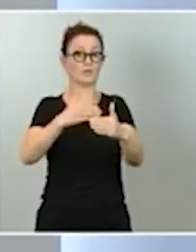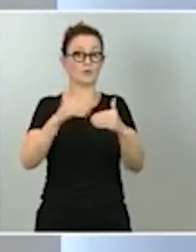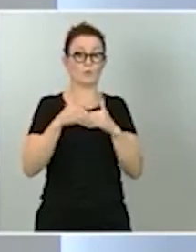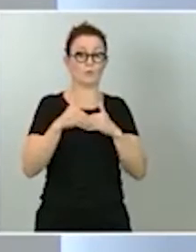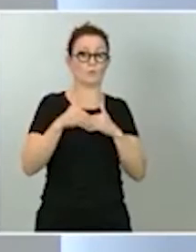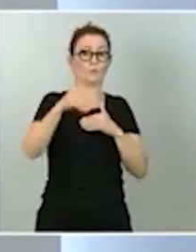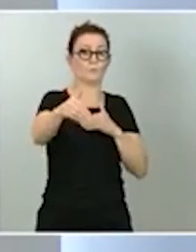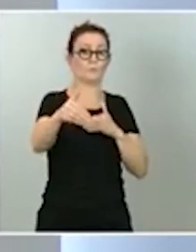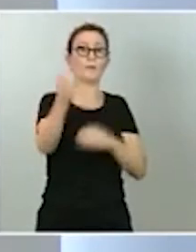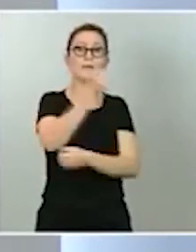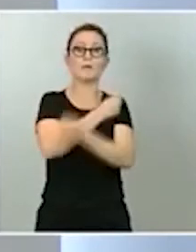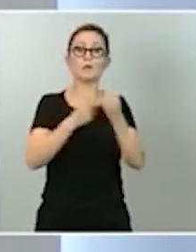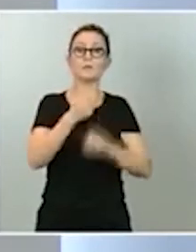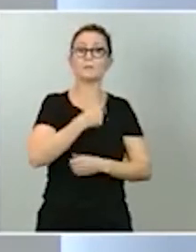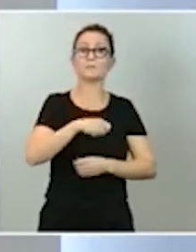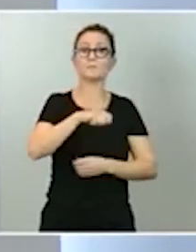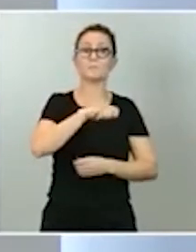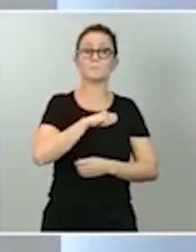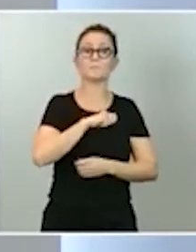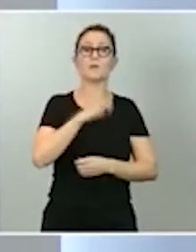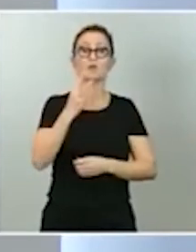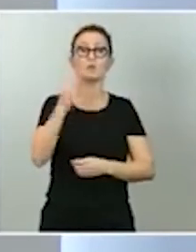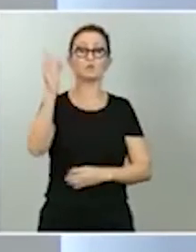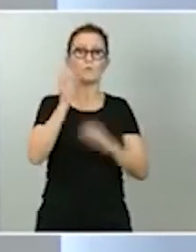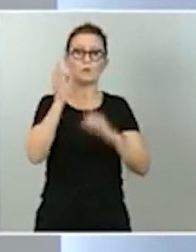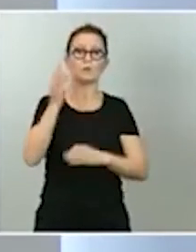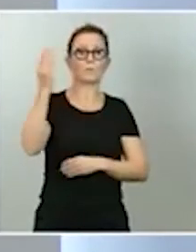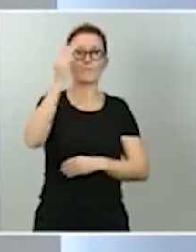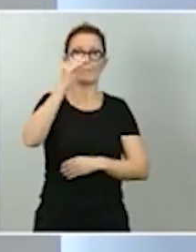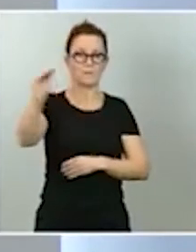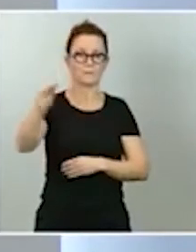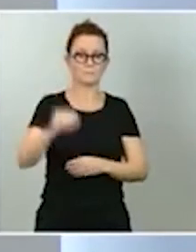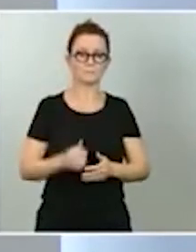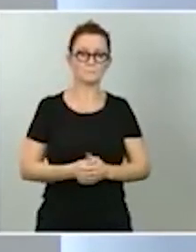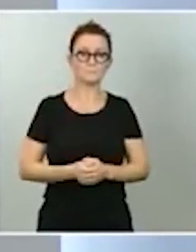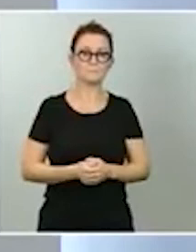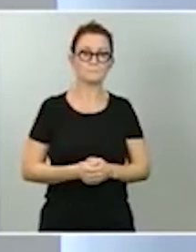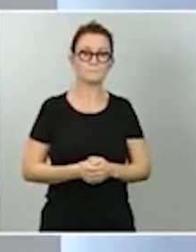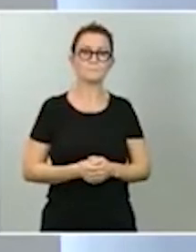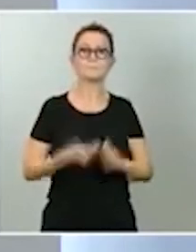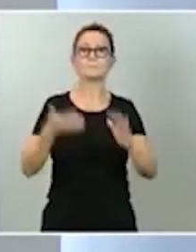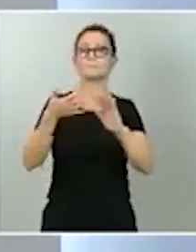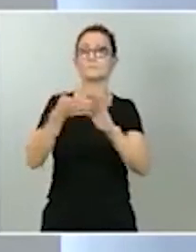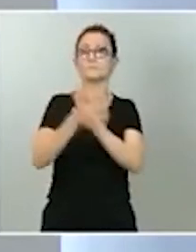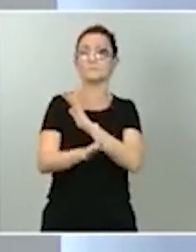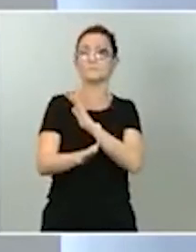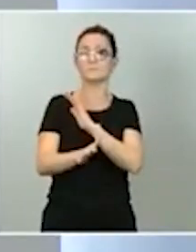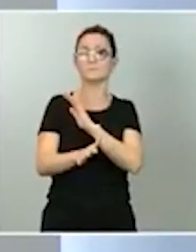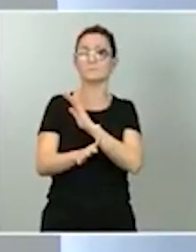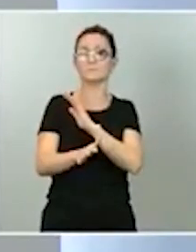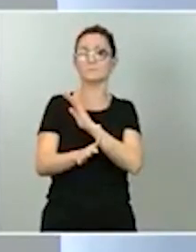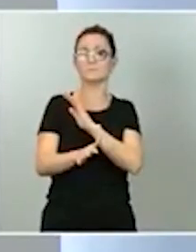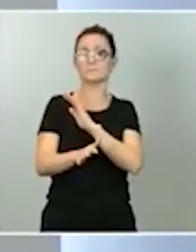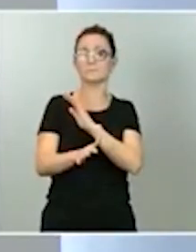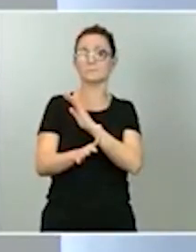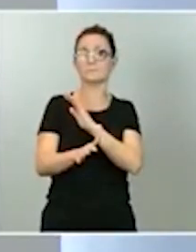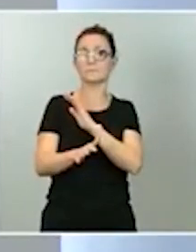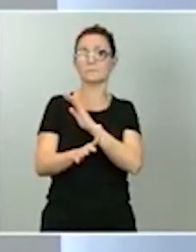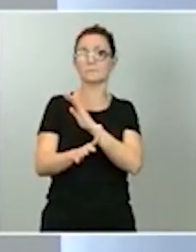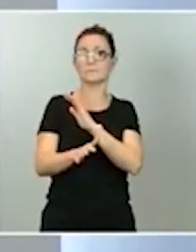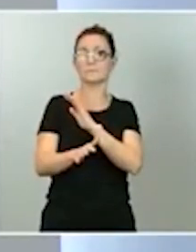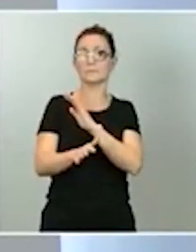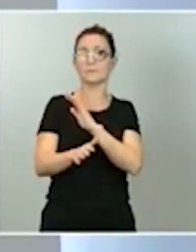economía española por encima del 2%. Eso hace que aumente la senda, digamos, de